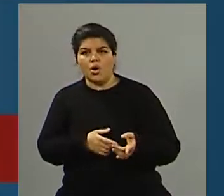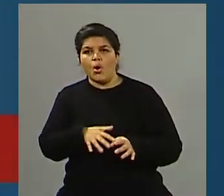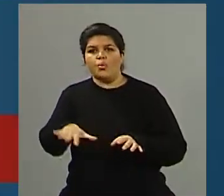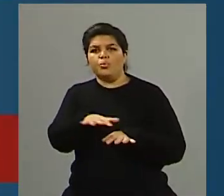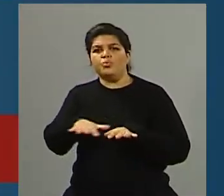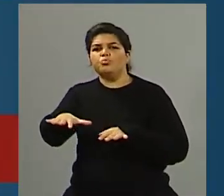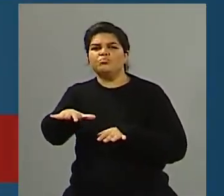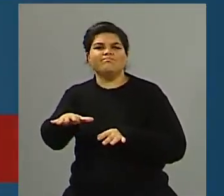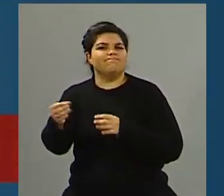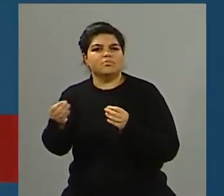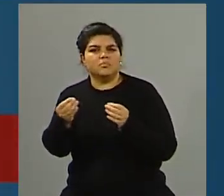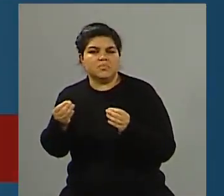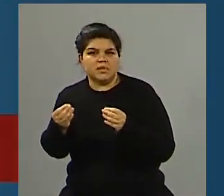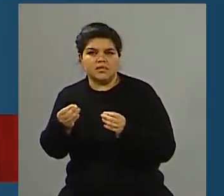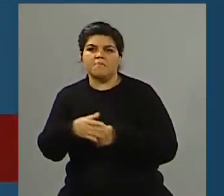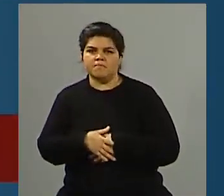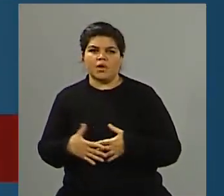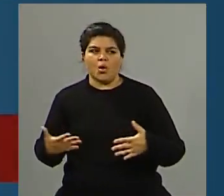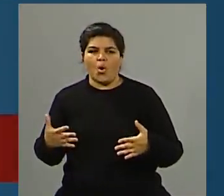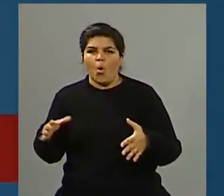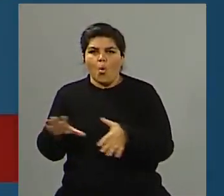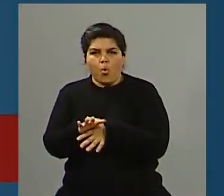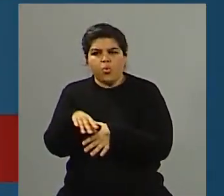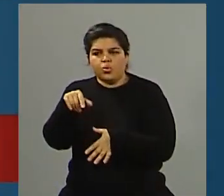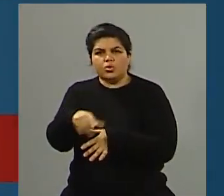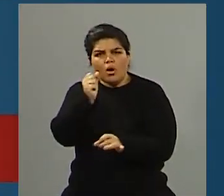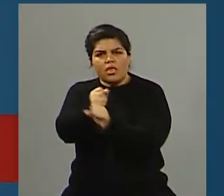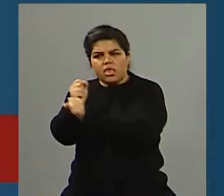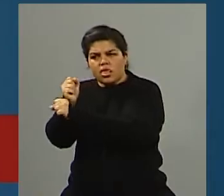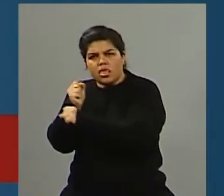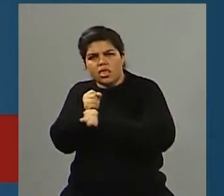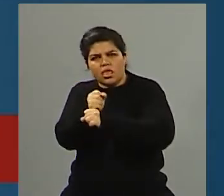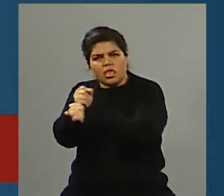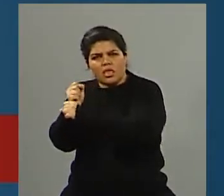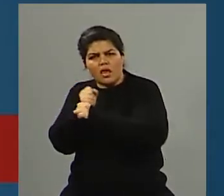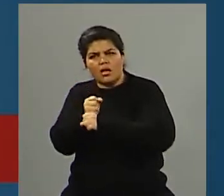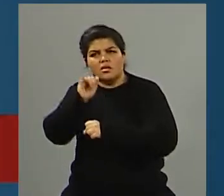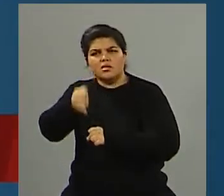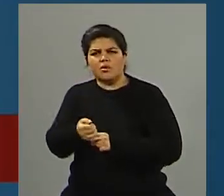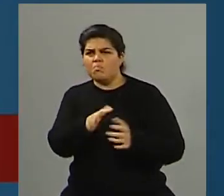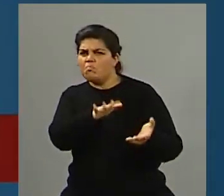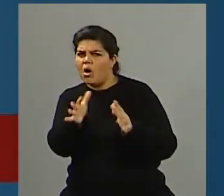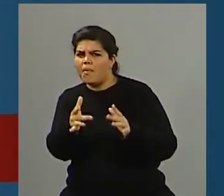mucha gente que estuvo ese día trabajando en Mancata, pero recibieron alrededor de un millón de dólares,